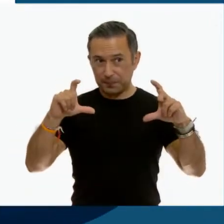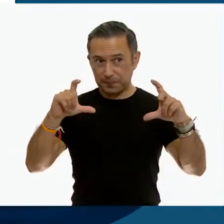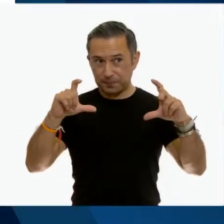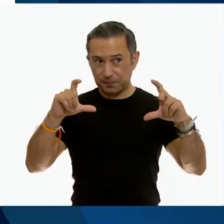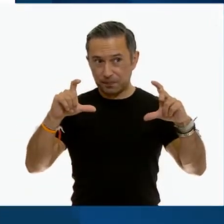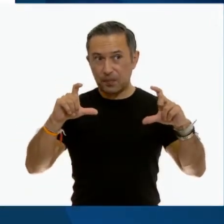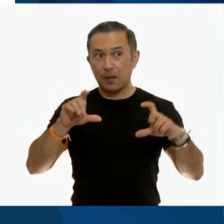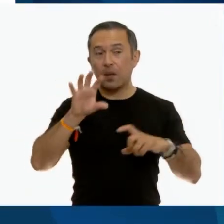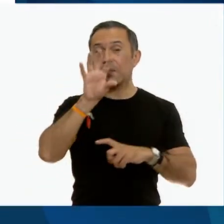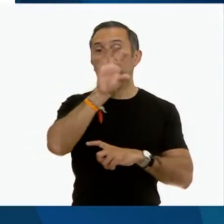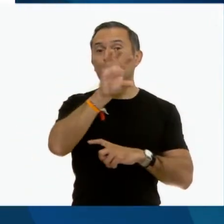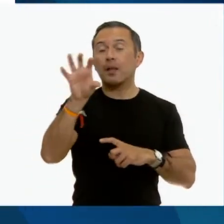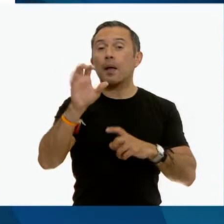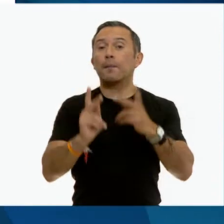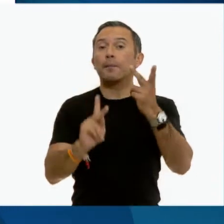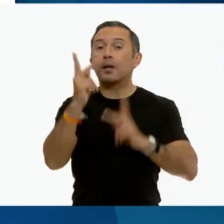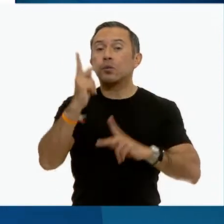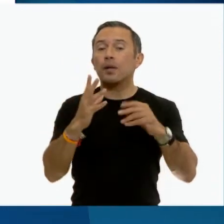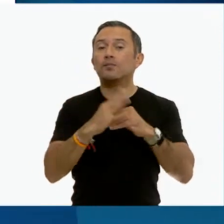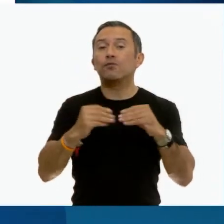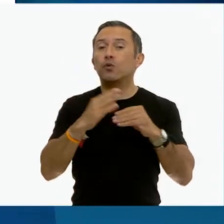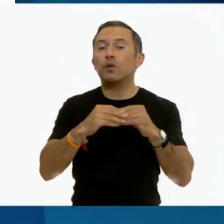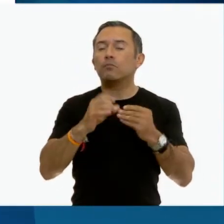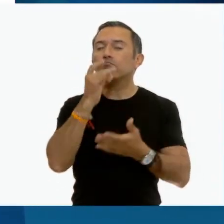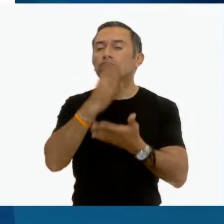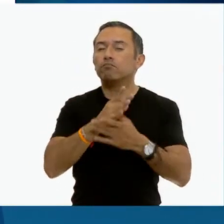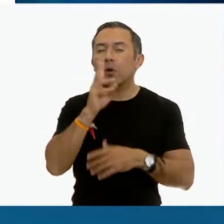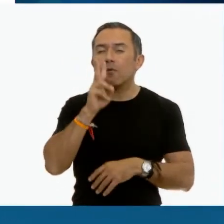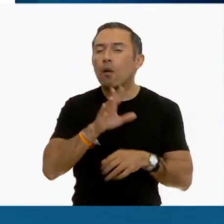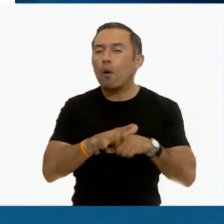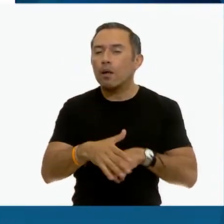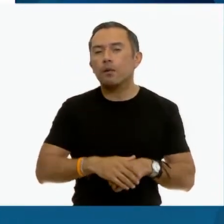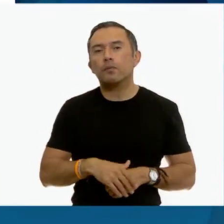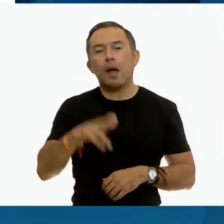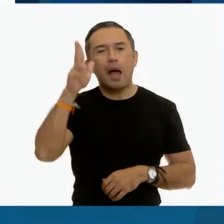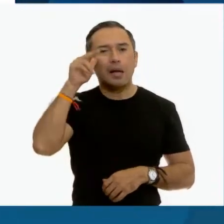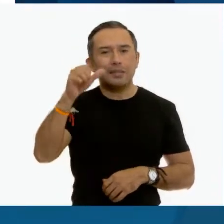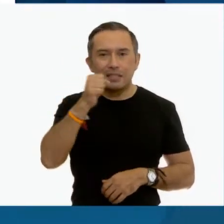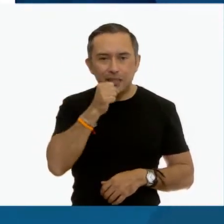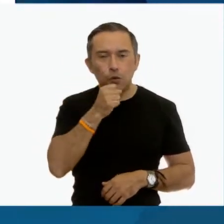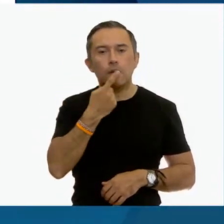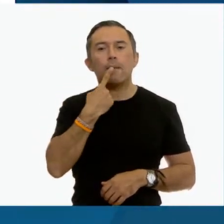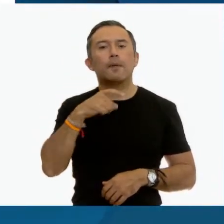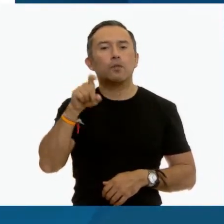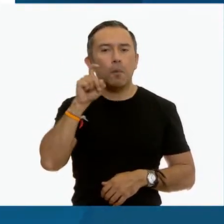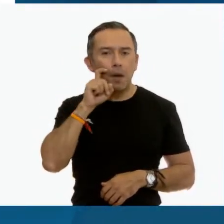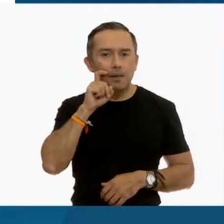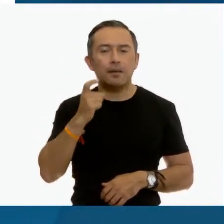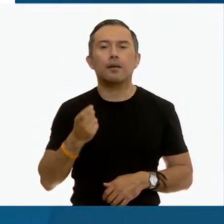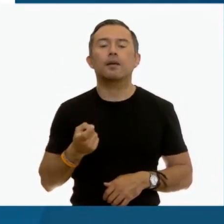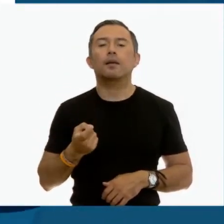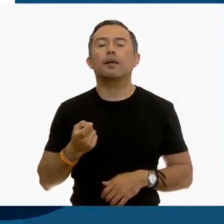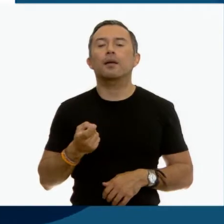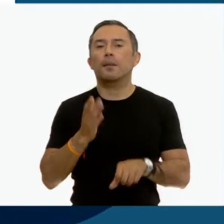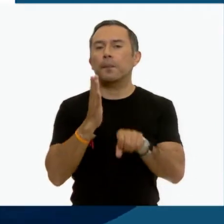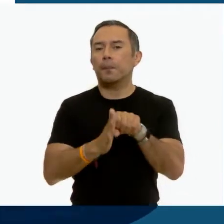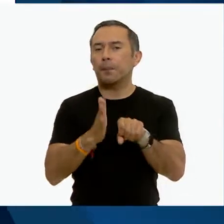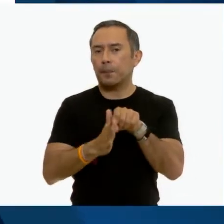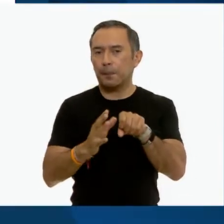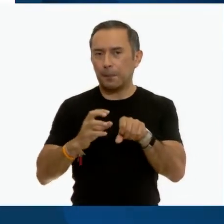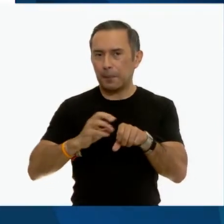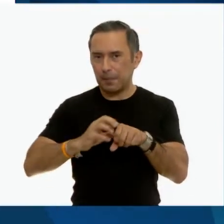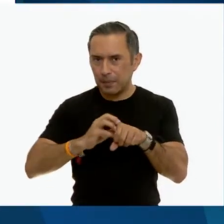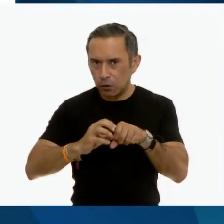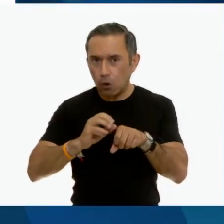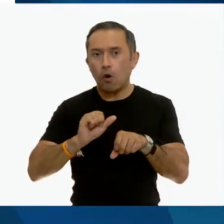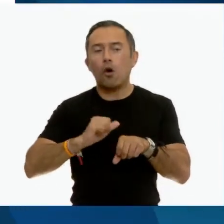verduras y frutas? Pues en el de verduras observo la zanahoria, el tomate, el pepino. En las